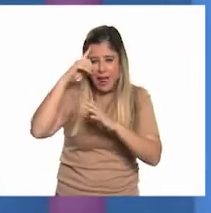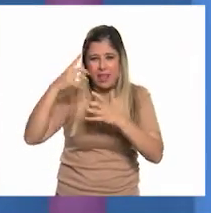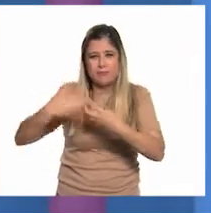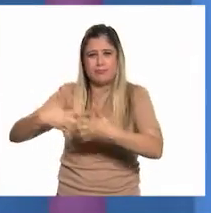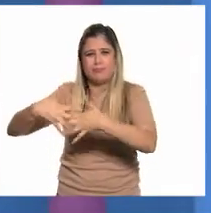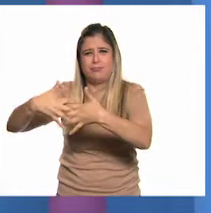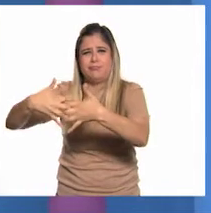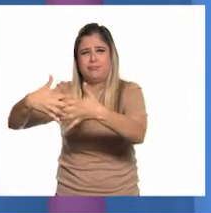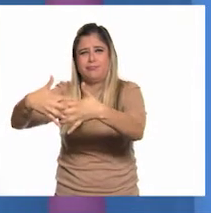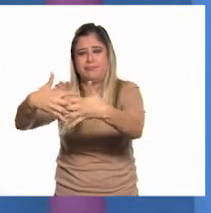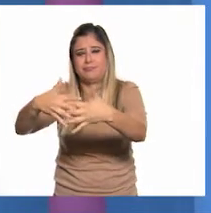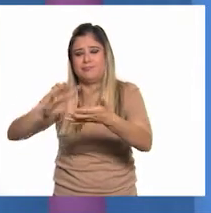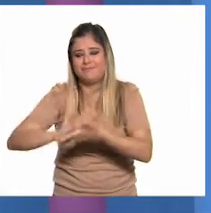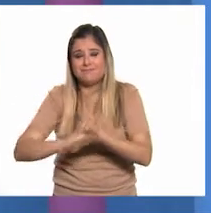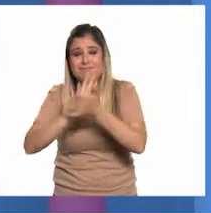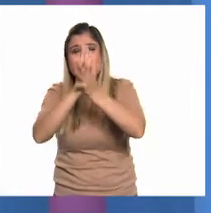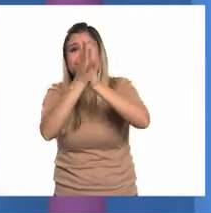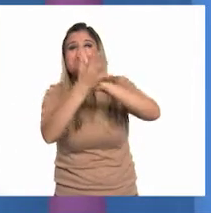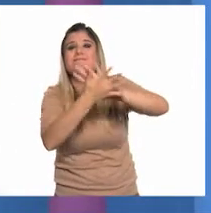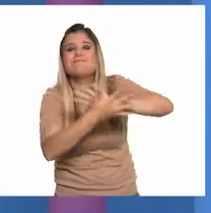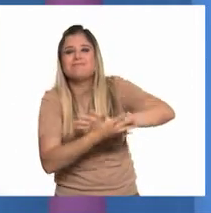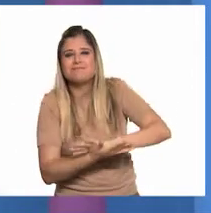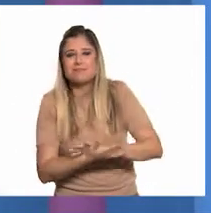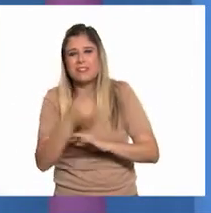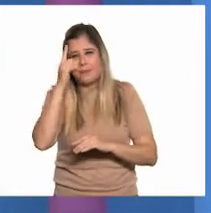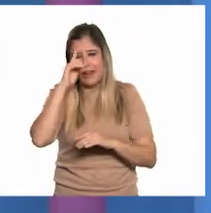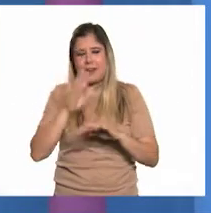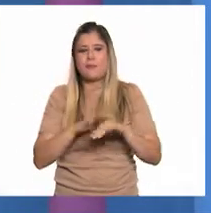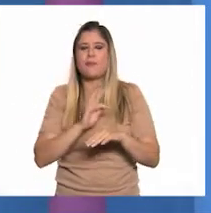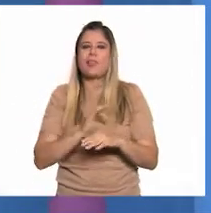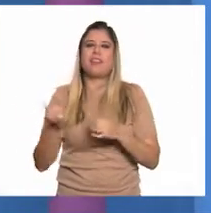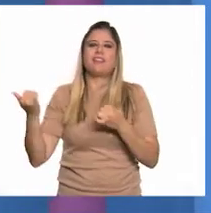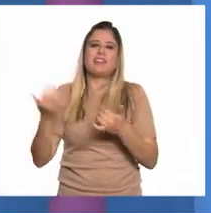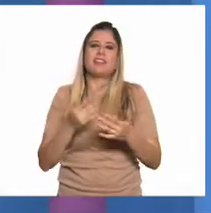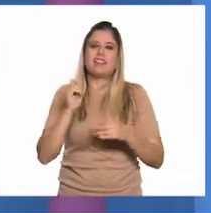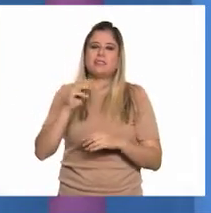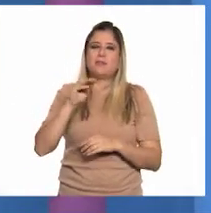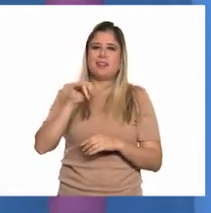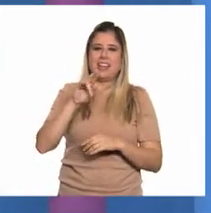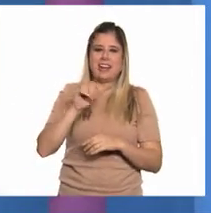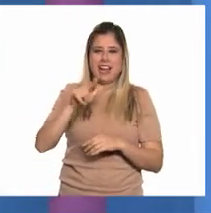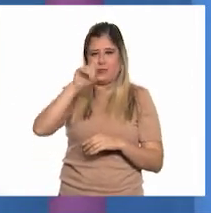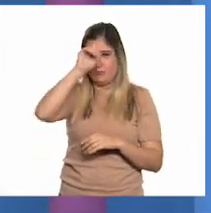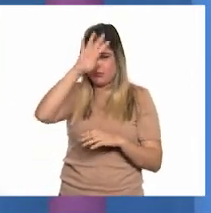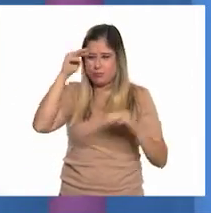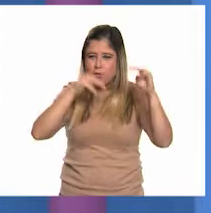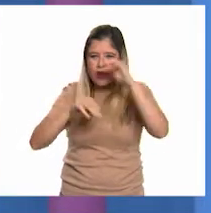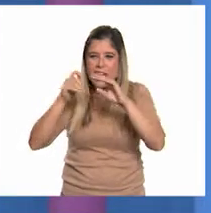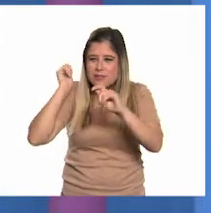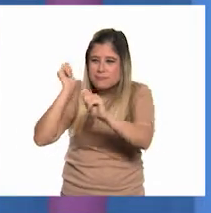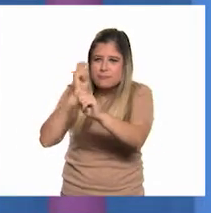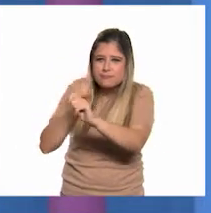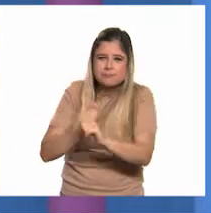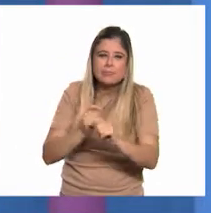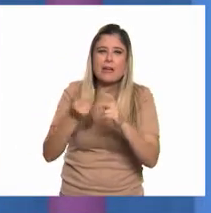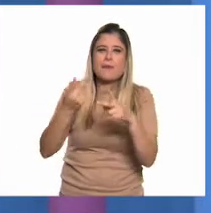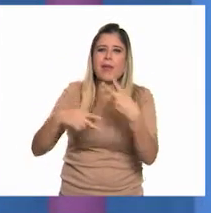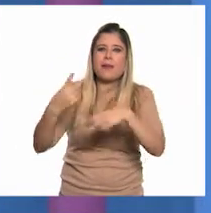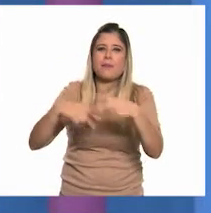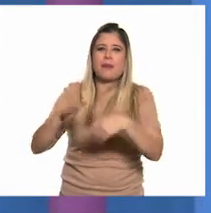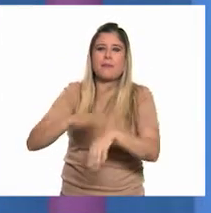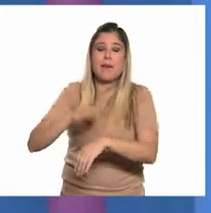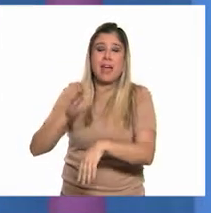por lo general, se emplazan cerca donde se extrae el mineral. Este tipo de minería industrial puede ser